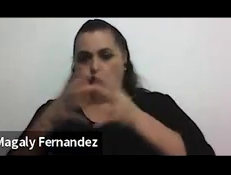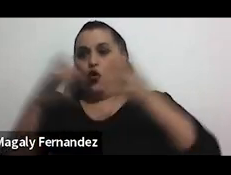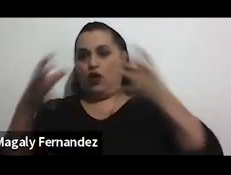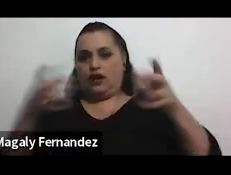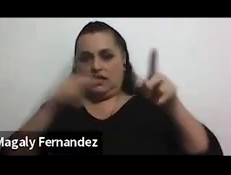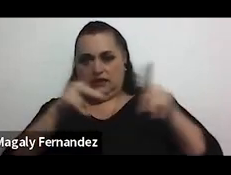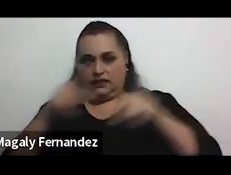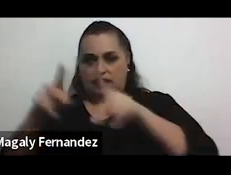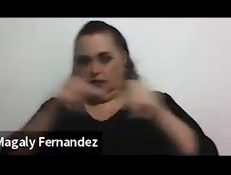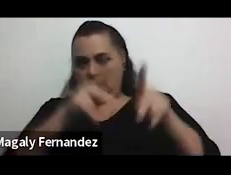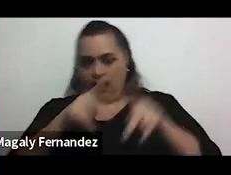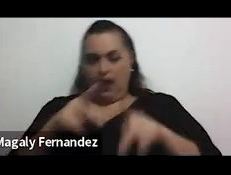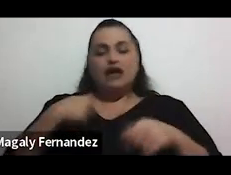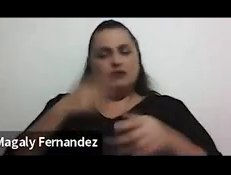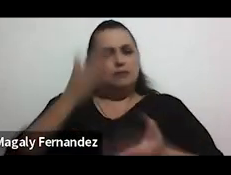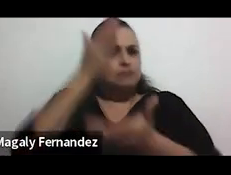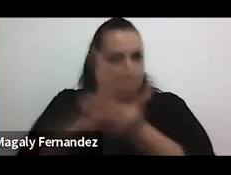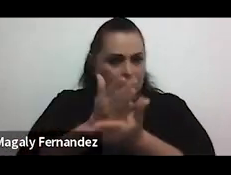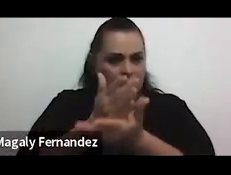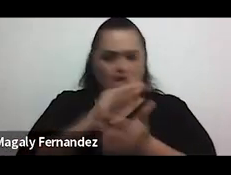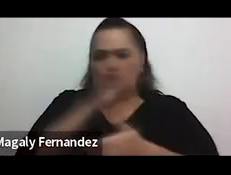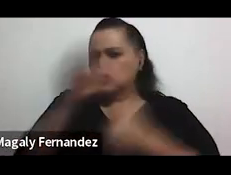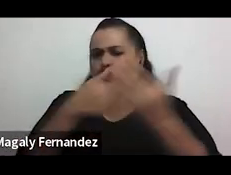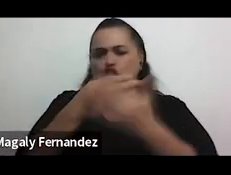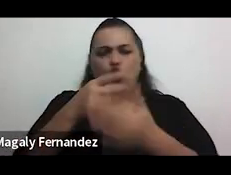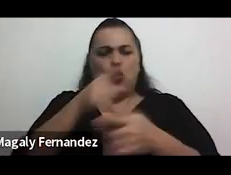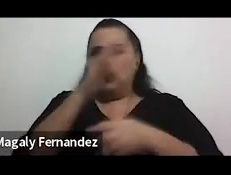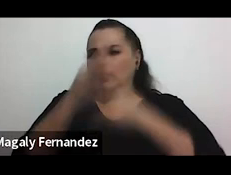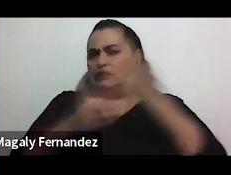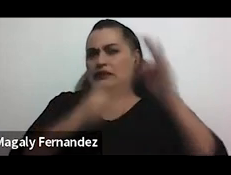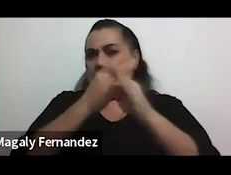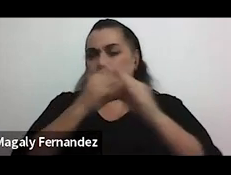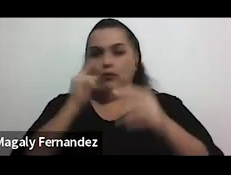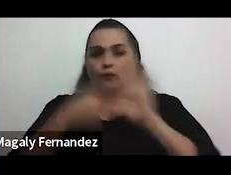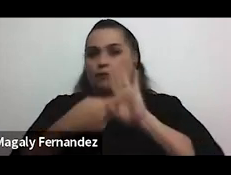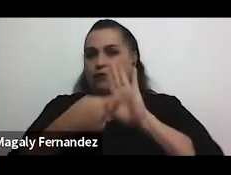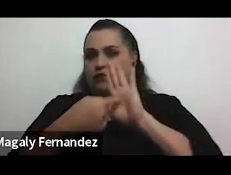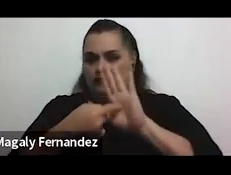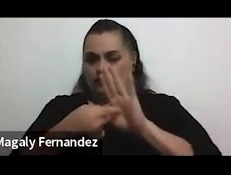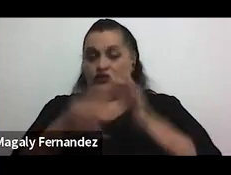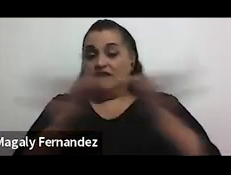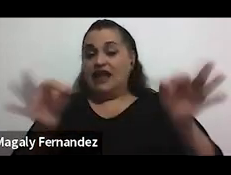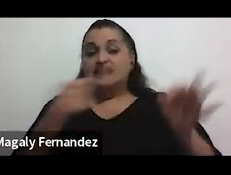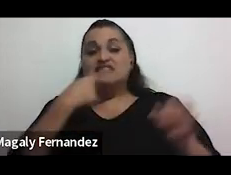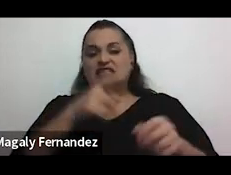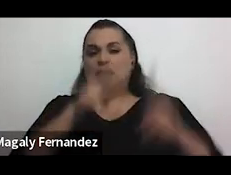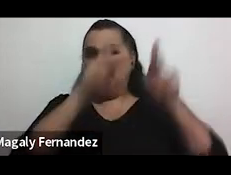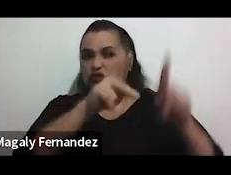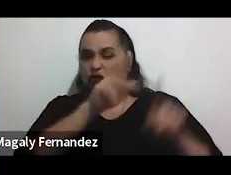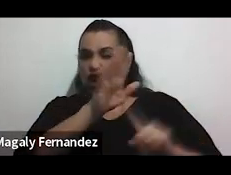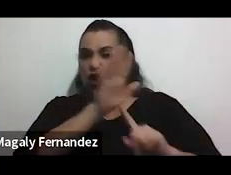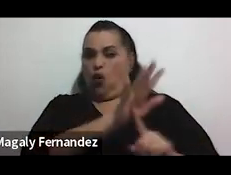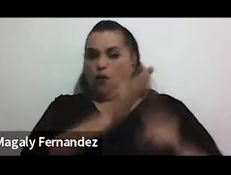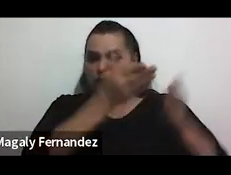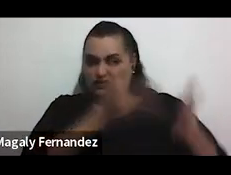para frenar todo este todo este tipo de manifestación y la frase dice el opresor no sería tan